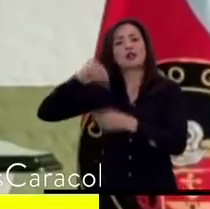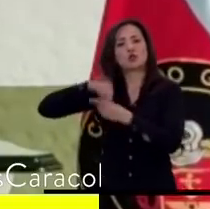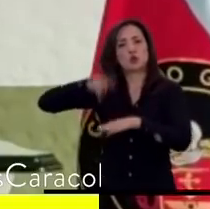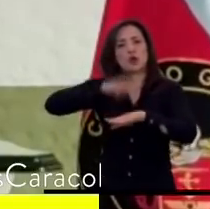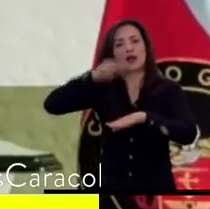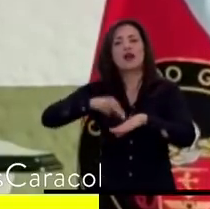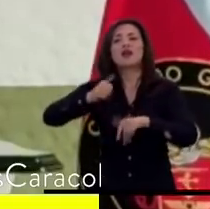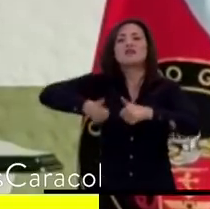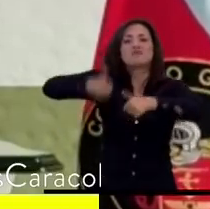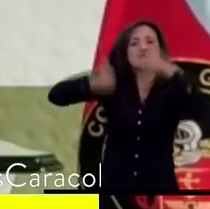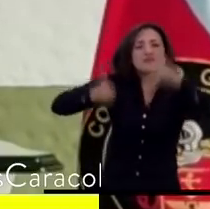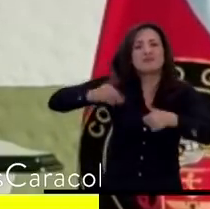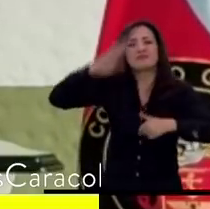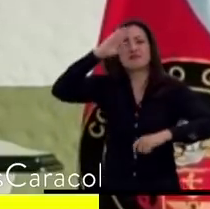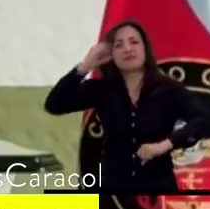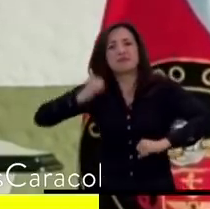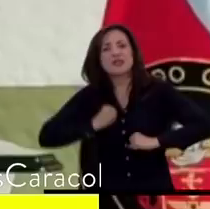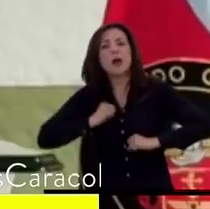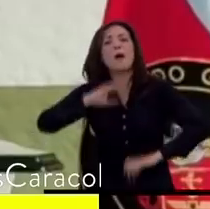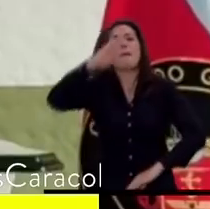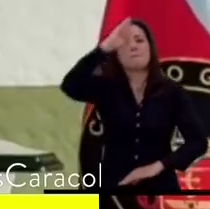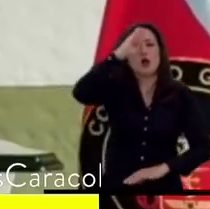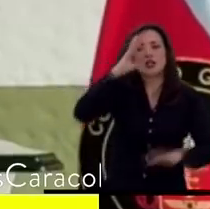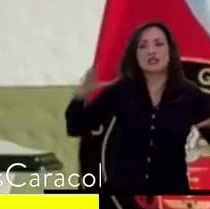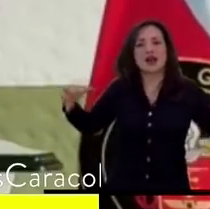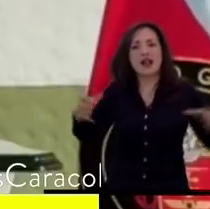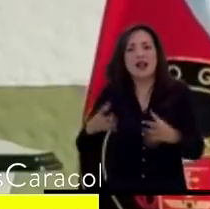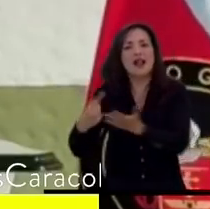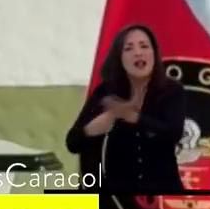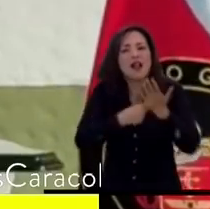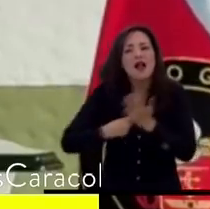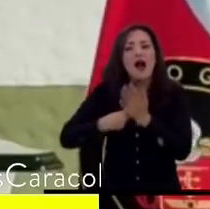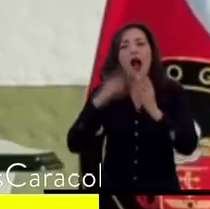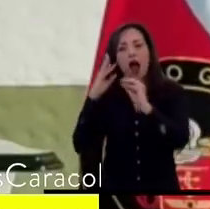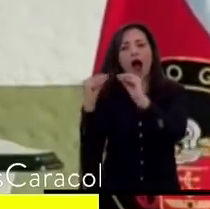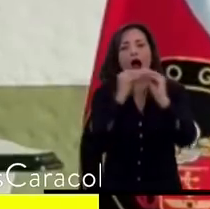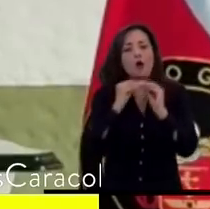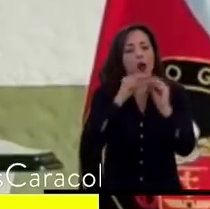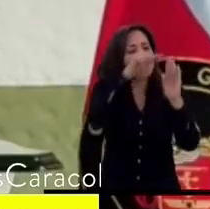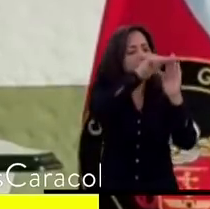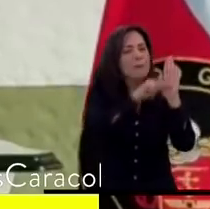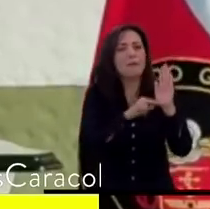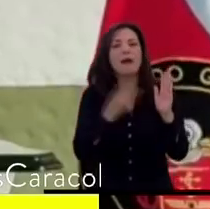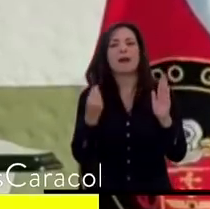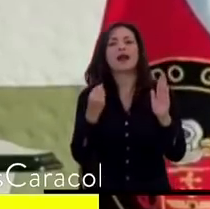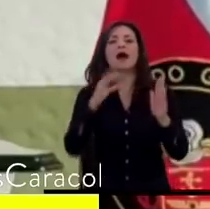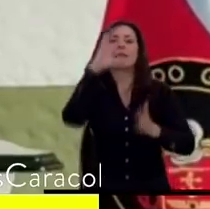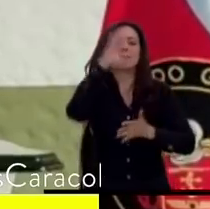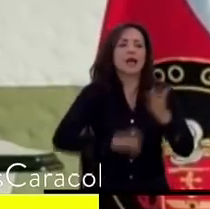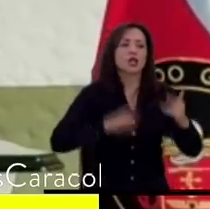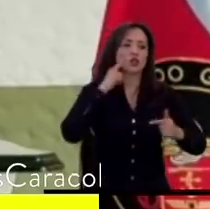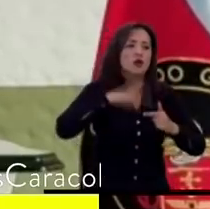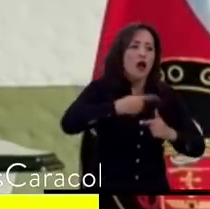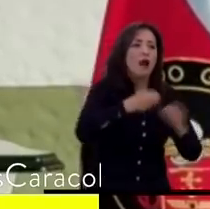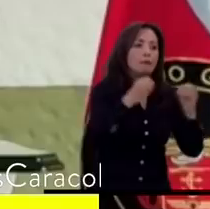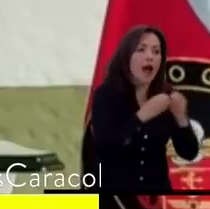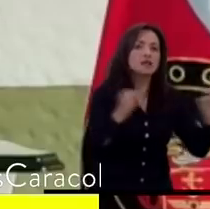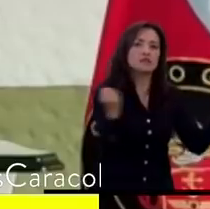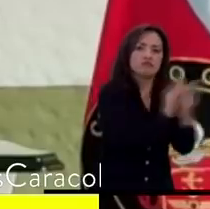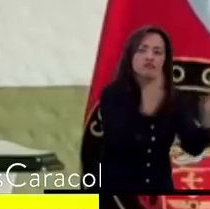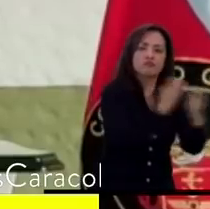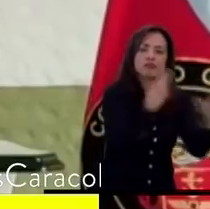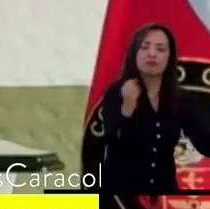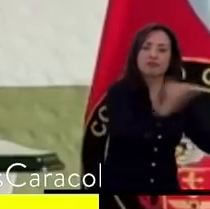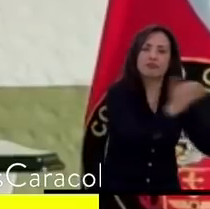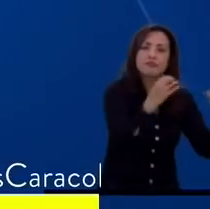regionales de Fuerzas Militares y Policía Nacional, donde se tomaron medidas con el fin de contrarrestar los hechos que alteran el